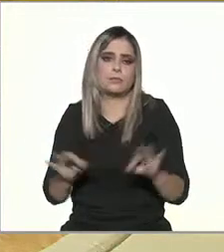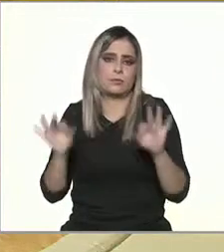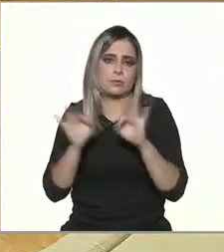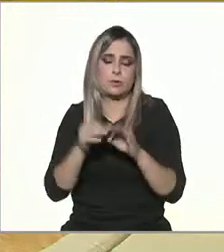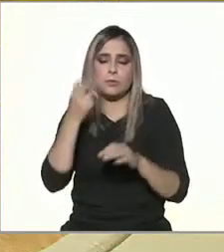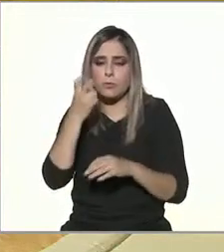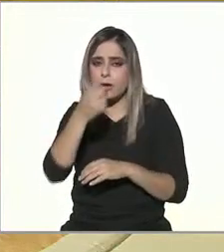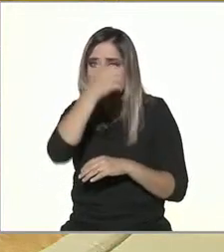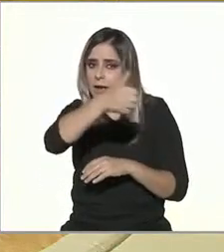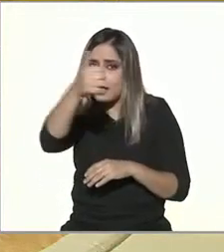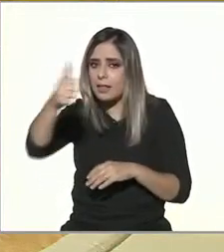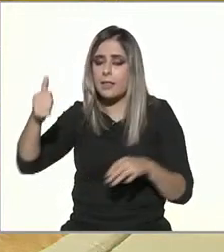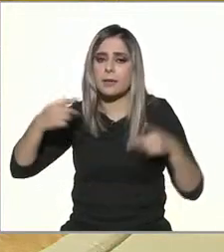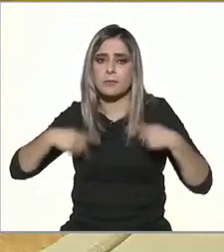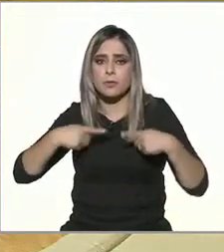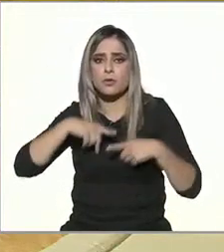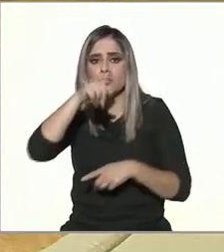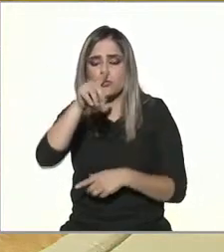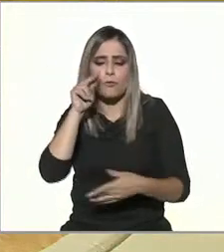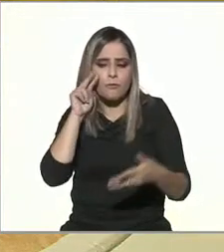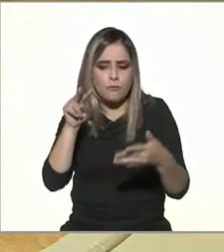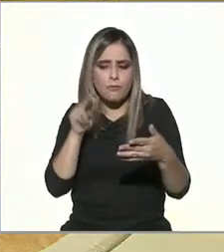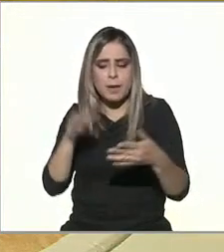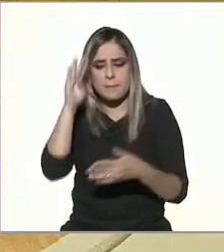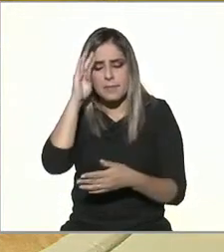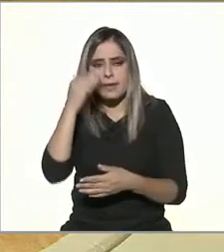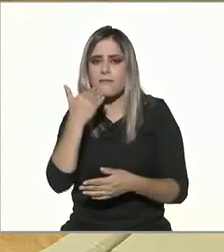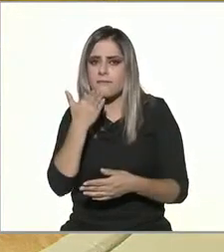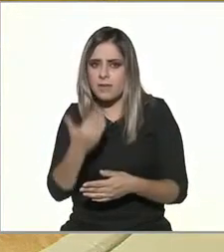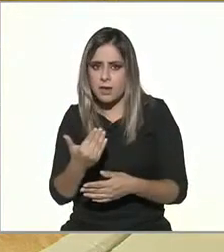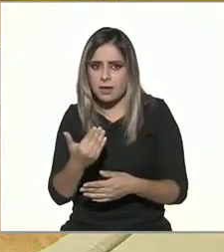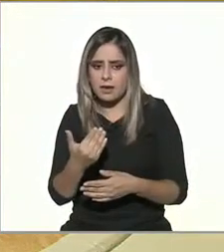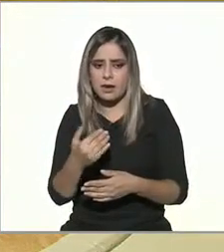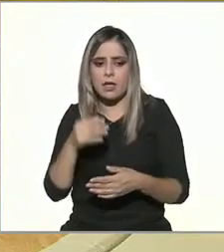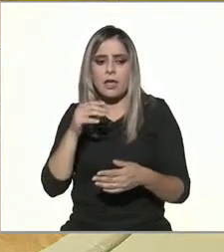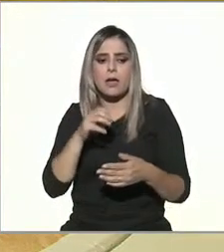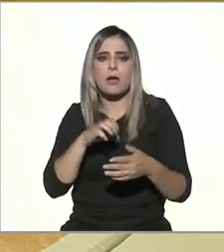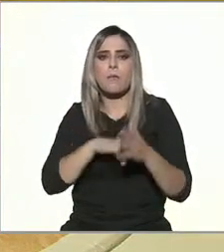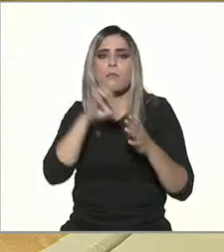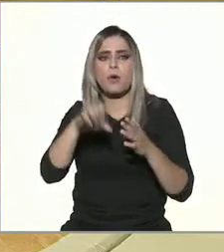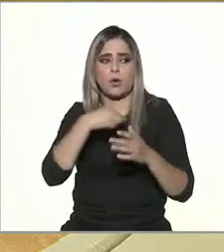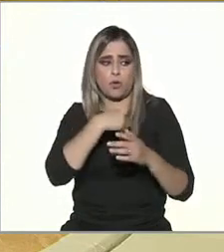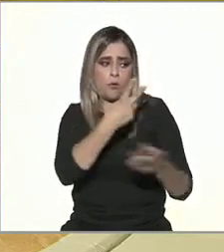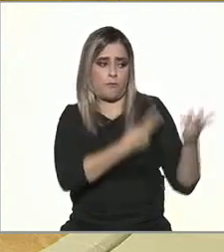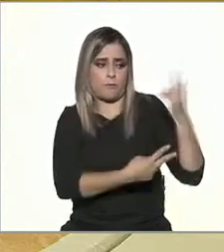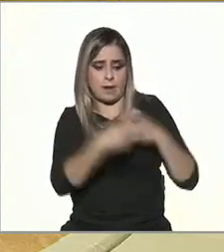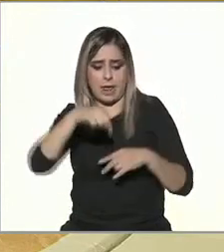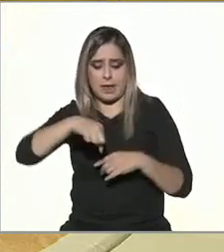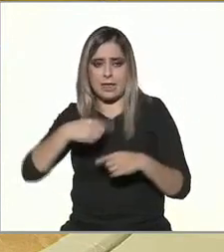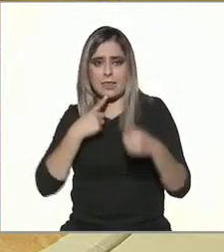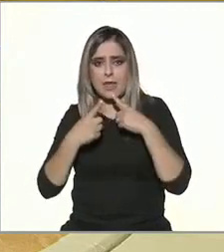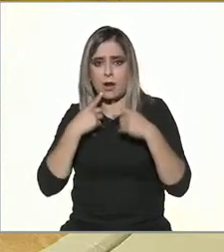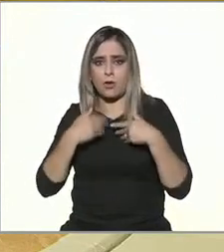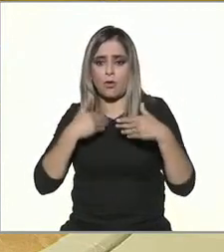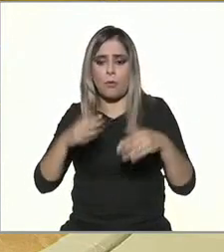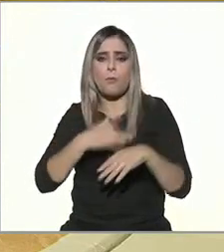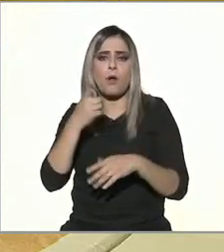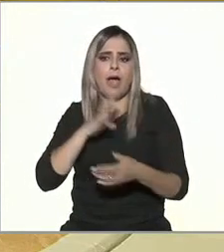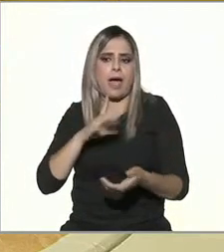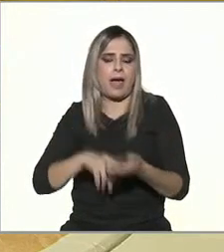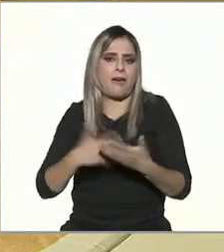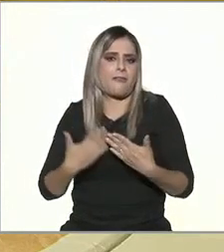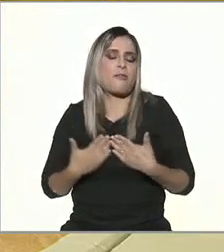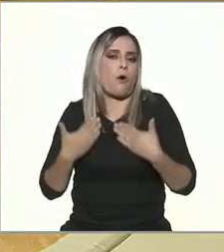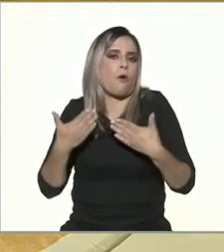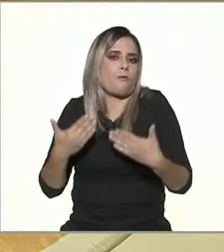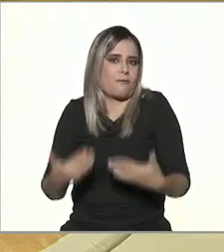les invito siempre, es como, sean críticos. ¿Por qué INEGI? Porque es fiable, es confiable, ¿no? Es como que en data, en...